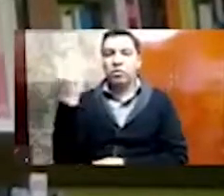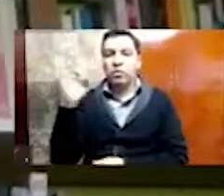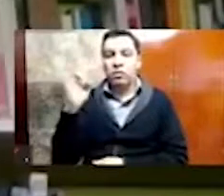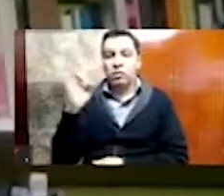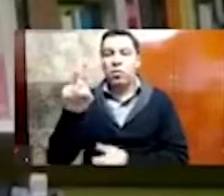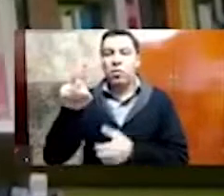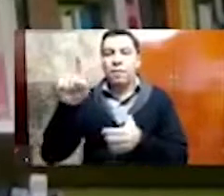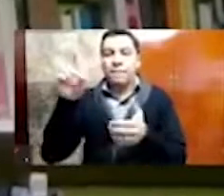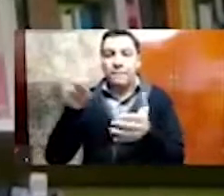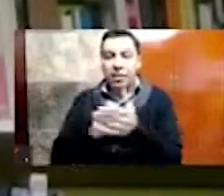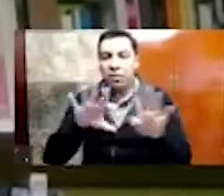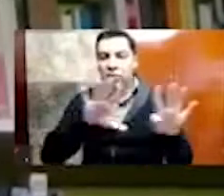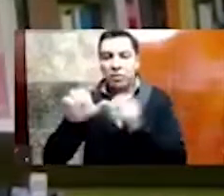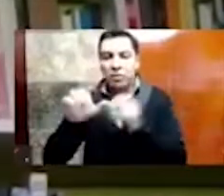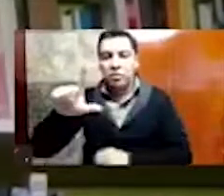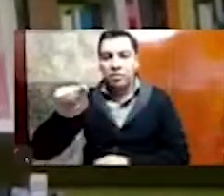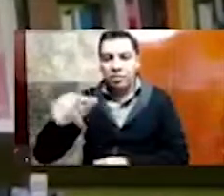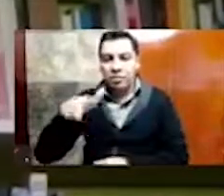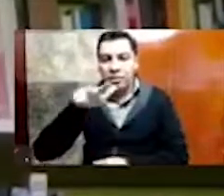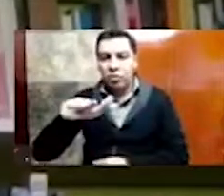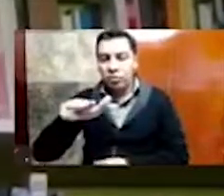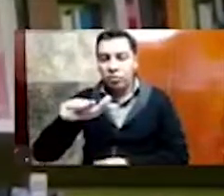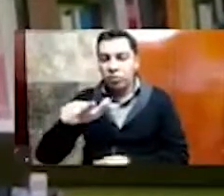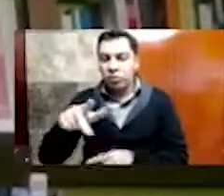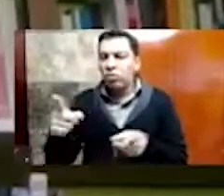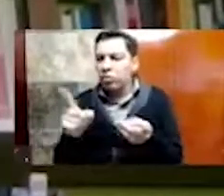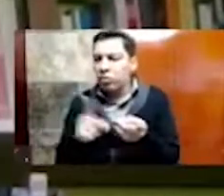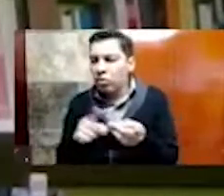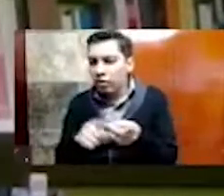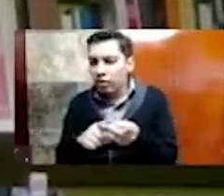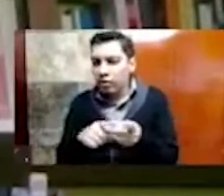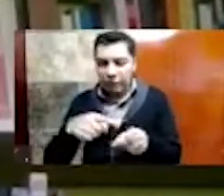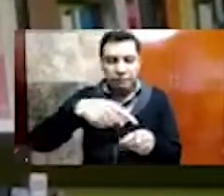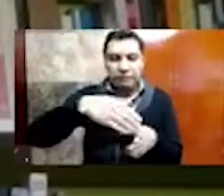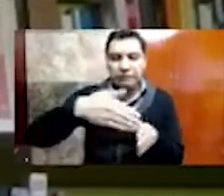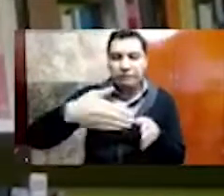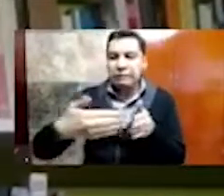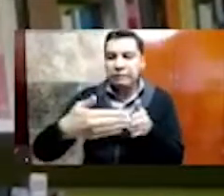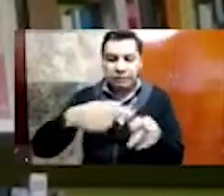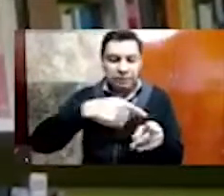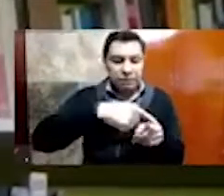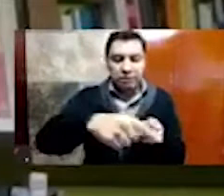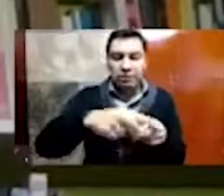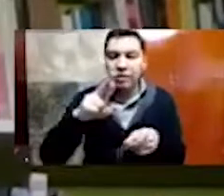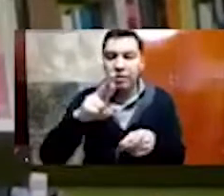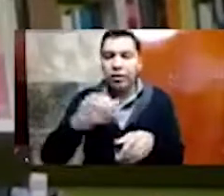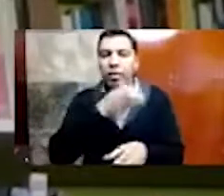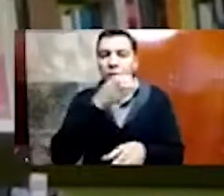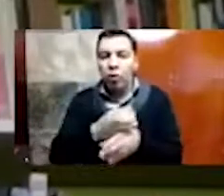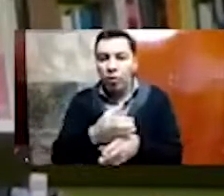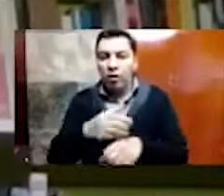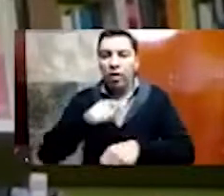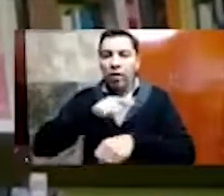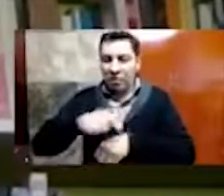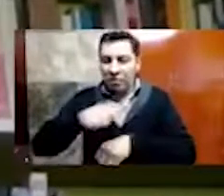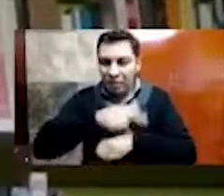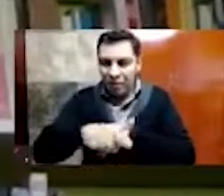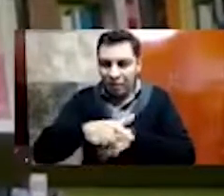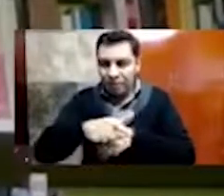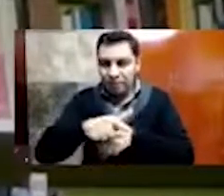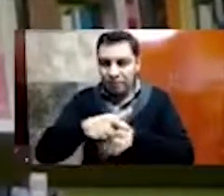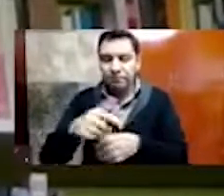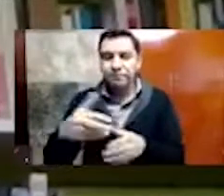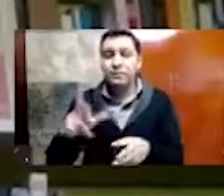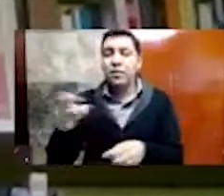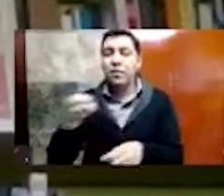en la esquina de las calles de República de Guatemala, de Guatemala, y República